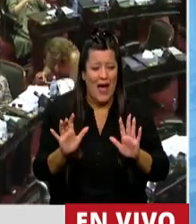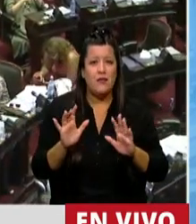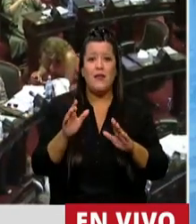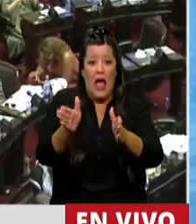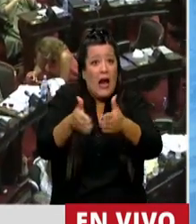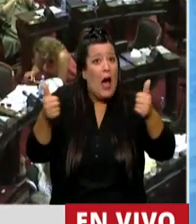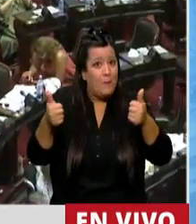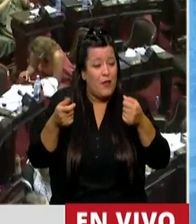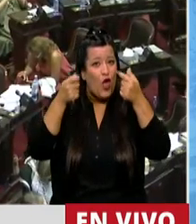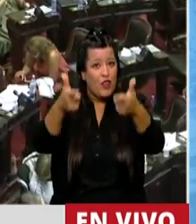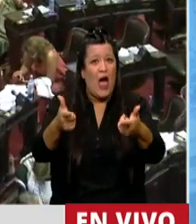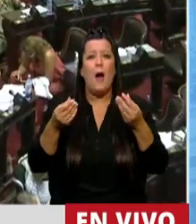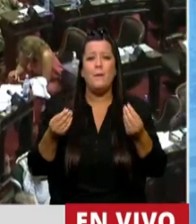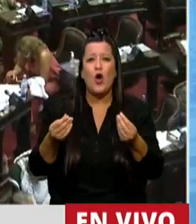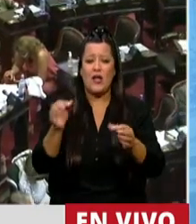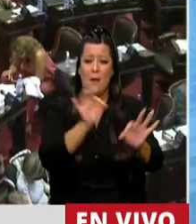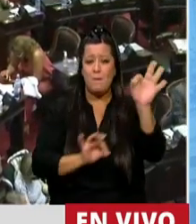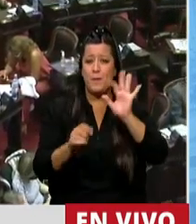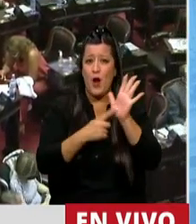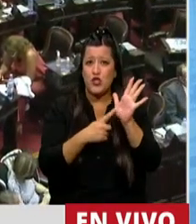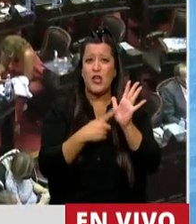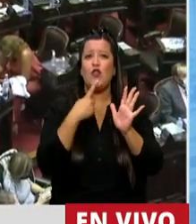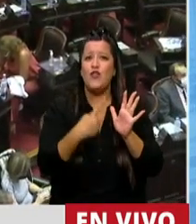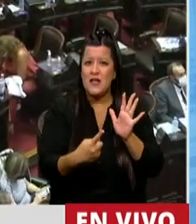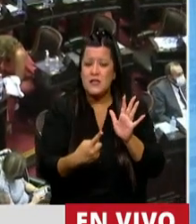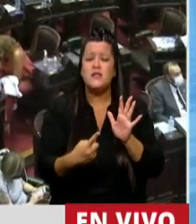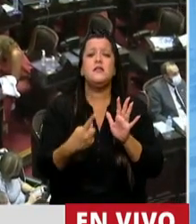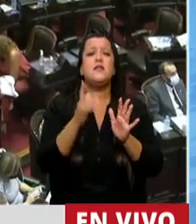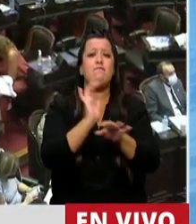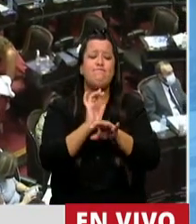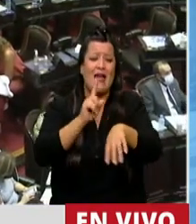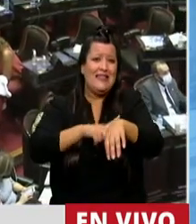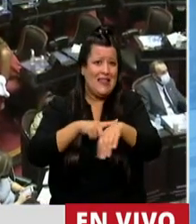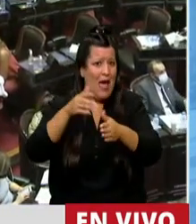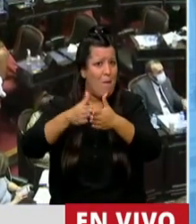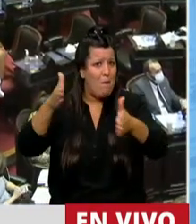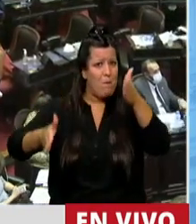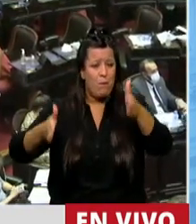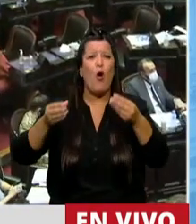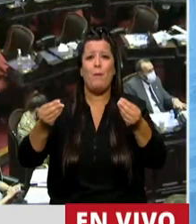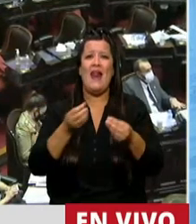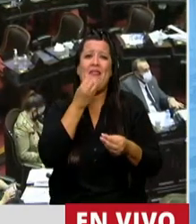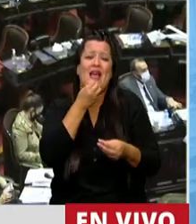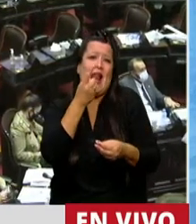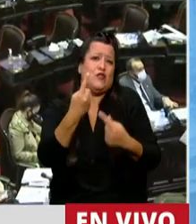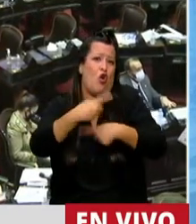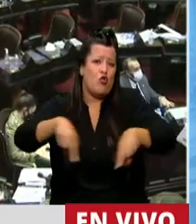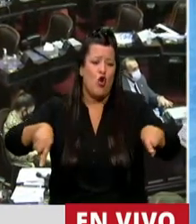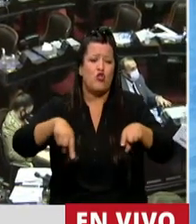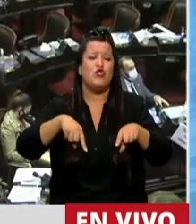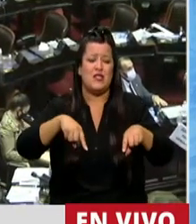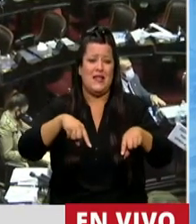rápida, porque el proyecto prevé que haya un periodo de tiempo para la declaración de estos activos.